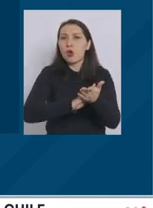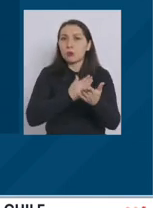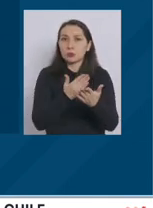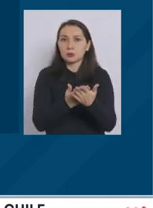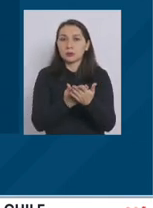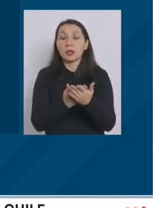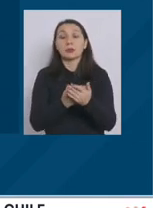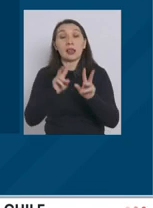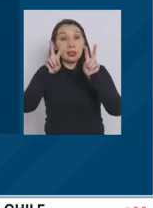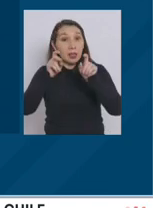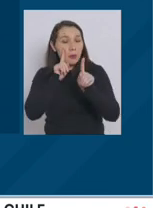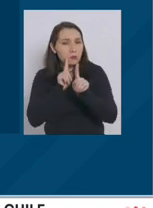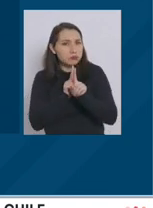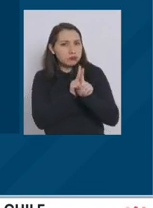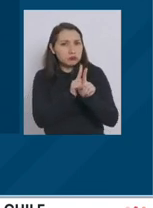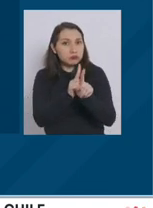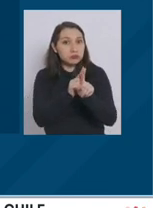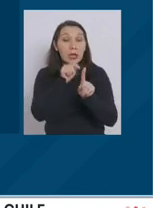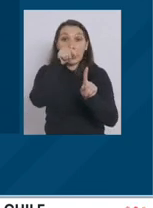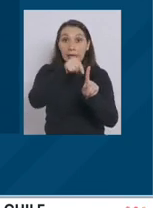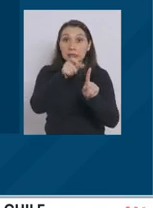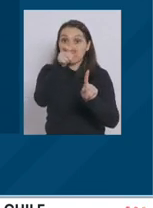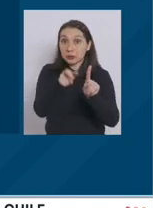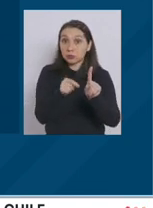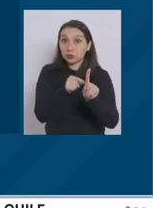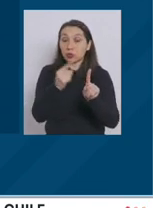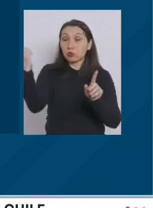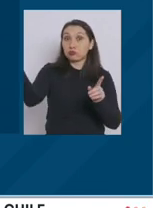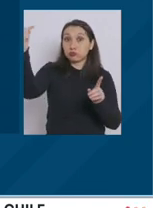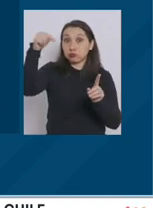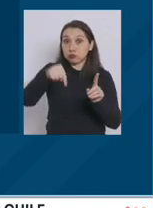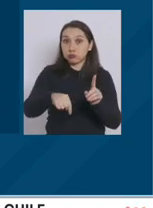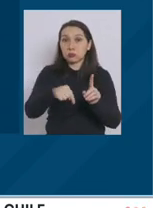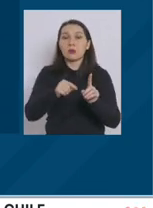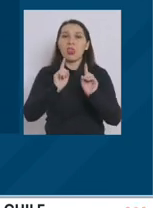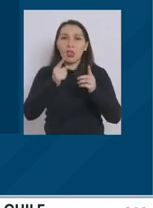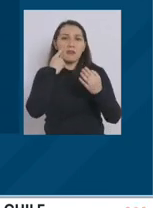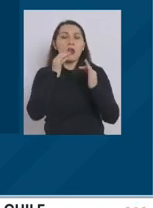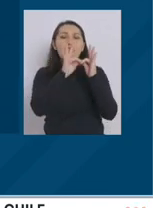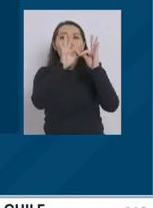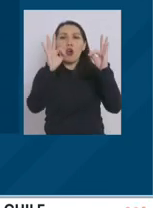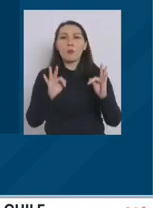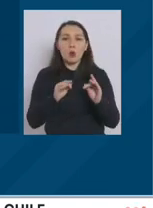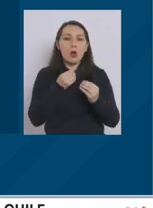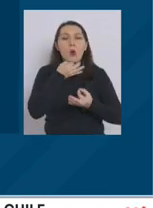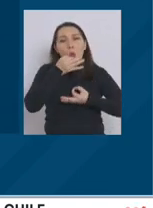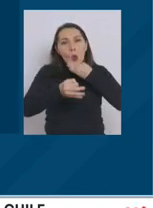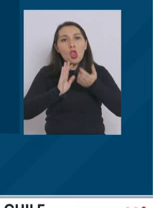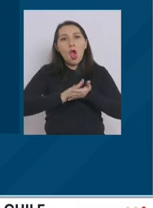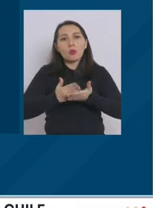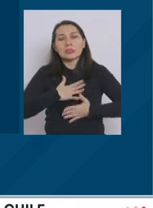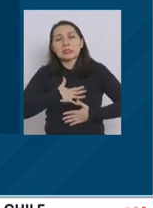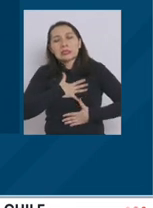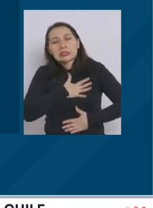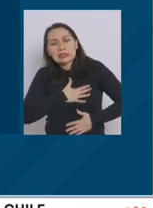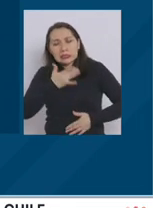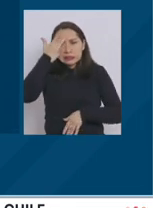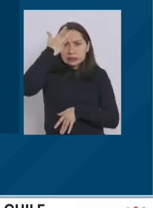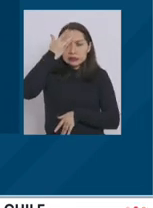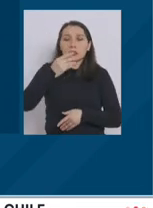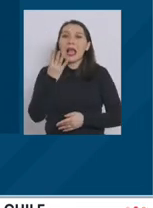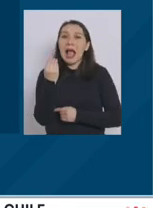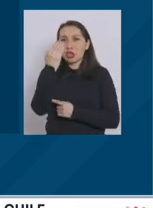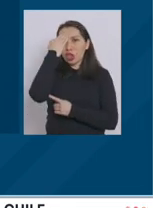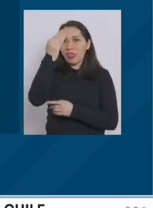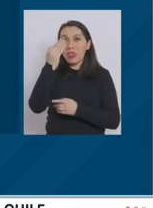En cuanto al seguimiento, los viajeros deben someterse a un formulario de reporte de sintomatología durante los 14 días